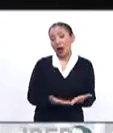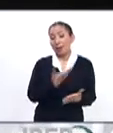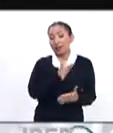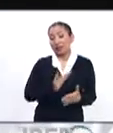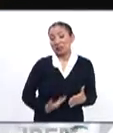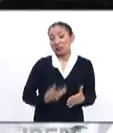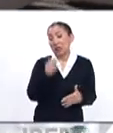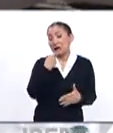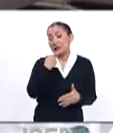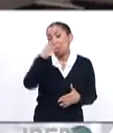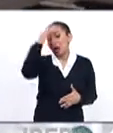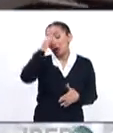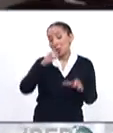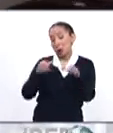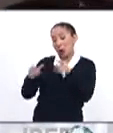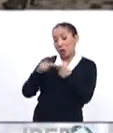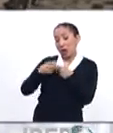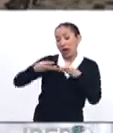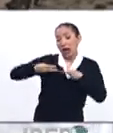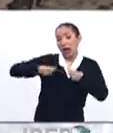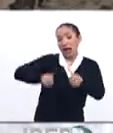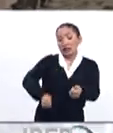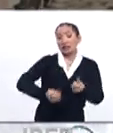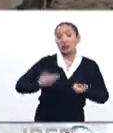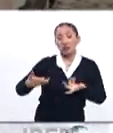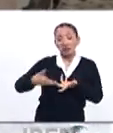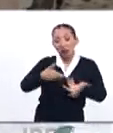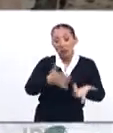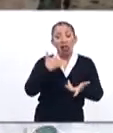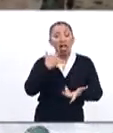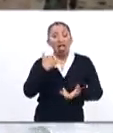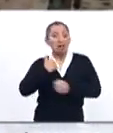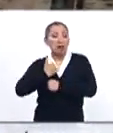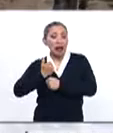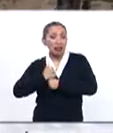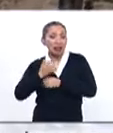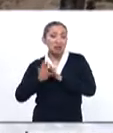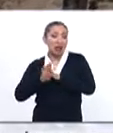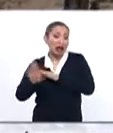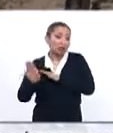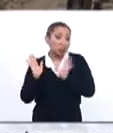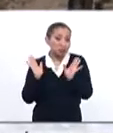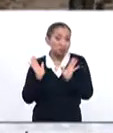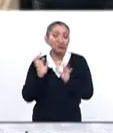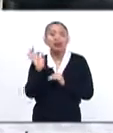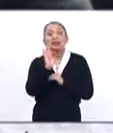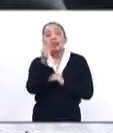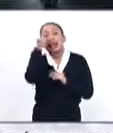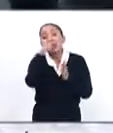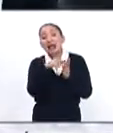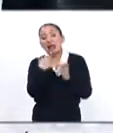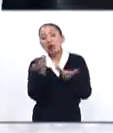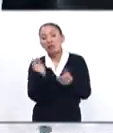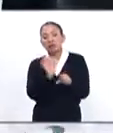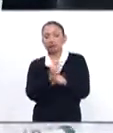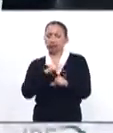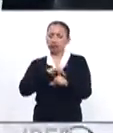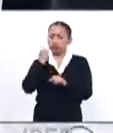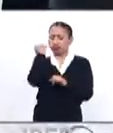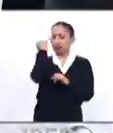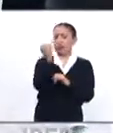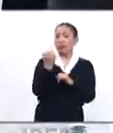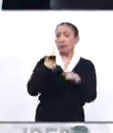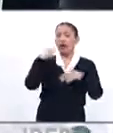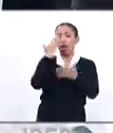mandatario hable sobre acuerdos comerciales, gasto en infraestructura, esfuerzos militares y migración. También se espera que defienda su postura